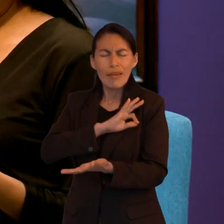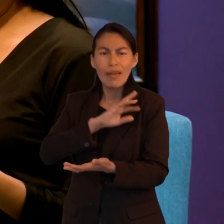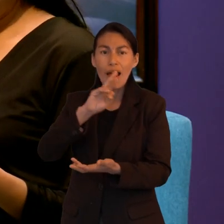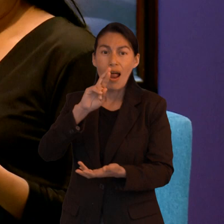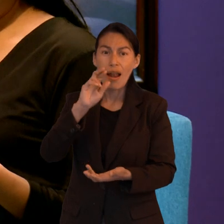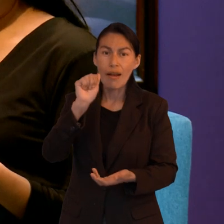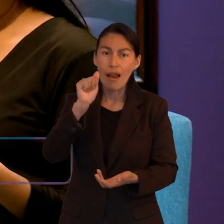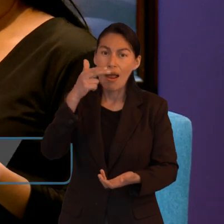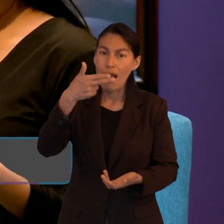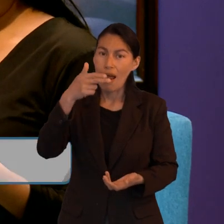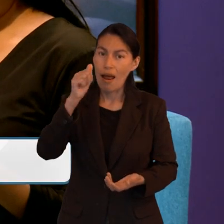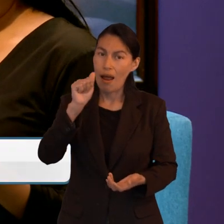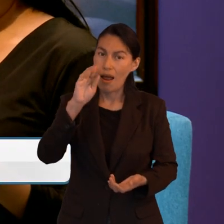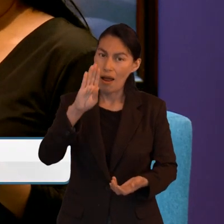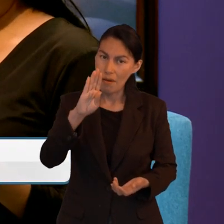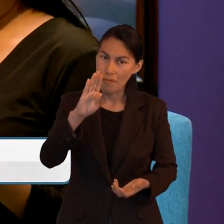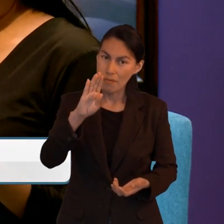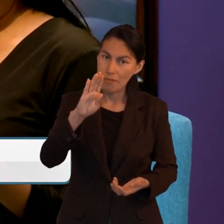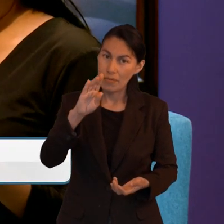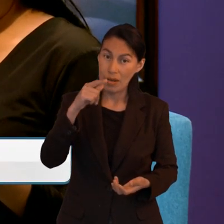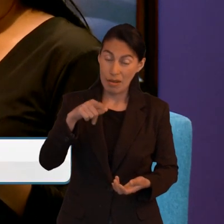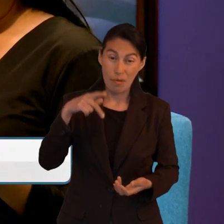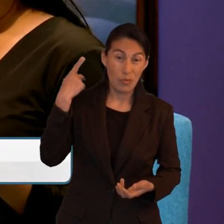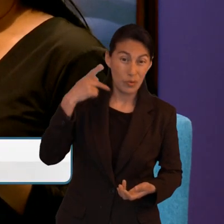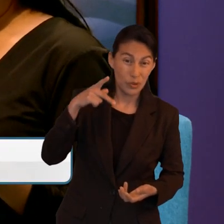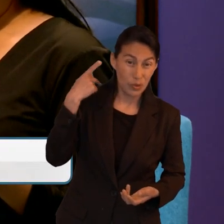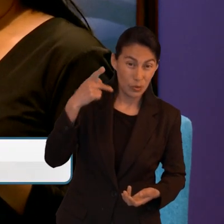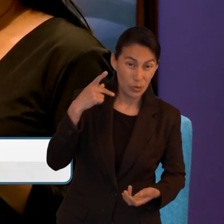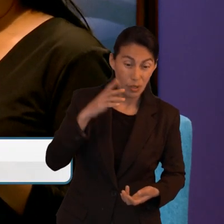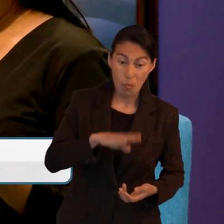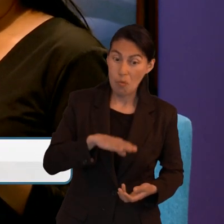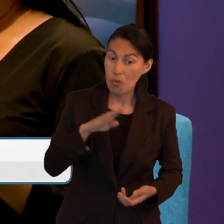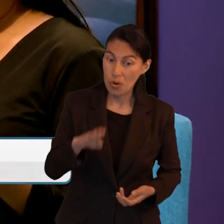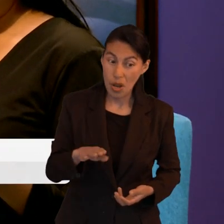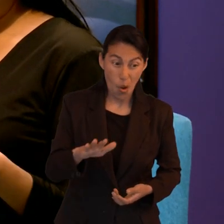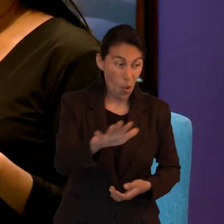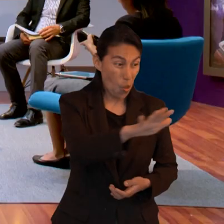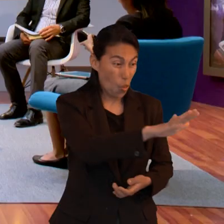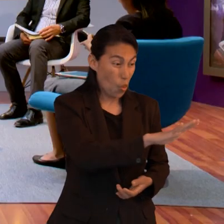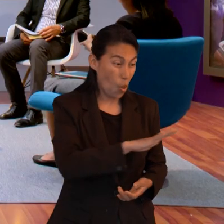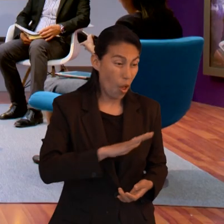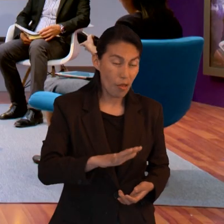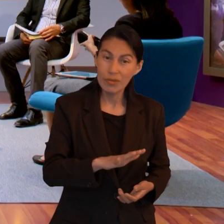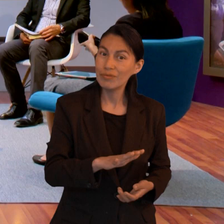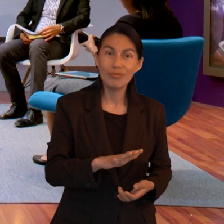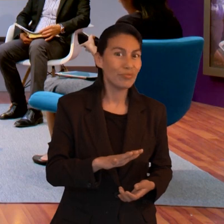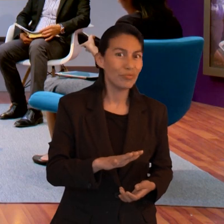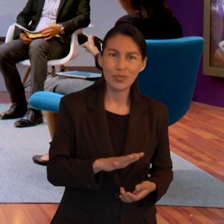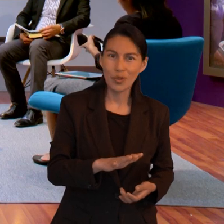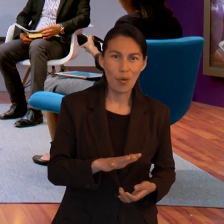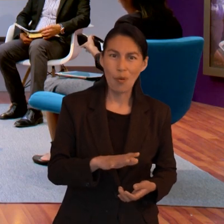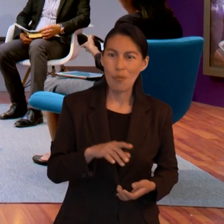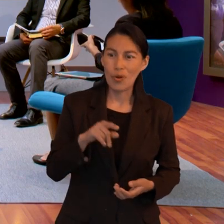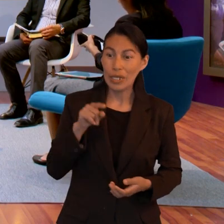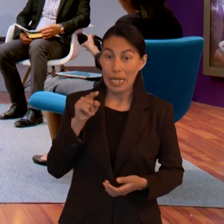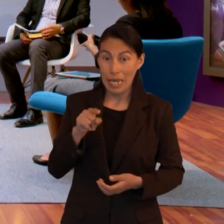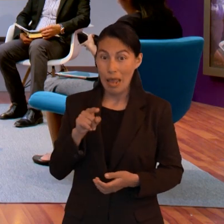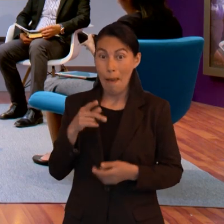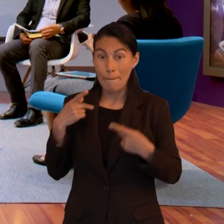menciona de una manera corta y dice por la fe Raab la ramera no pereció juntamente con los desobedientes